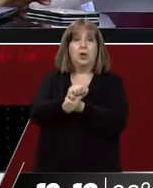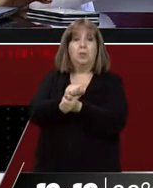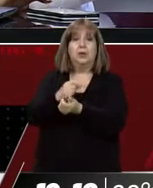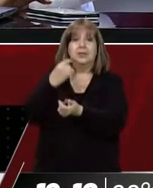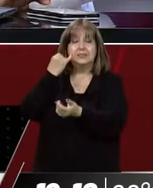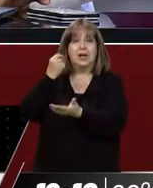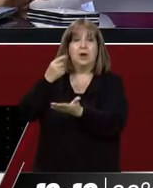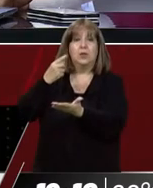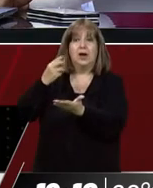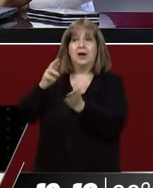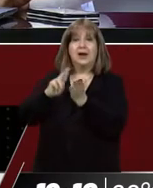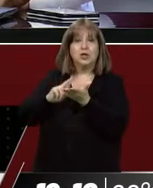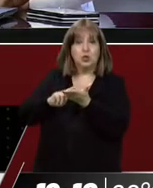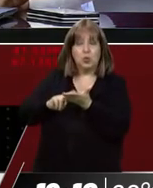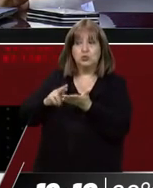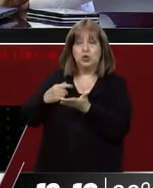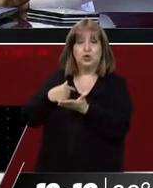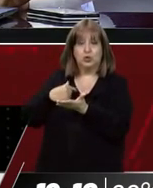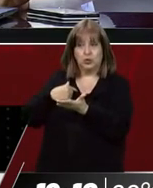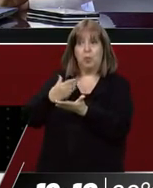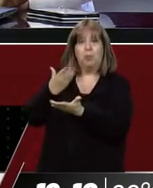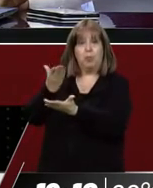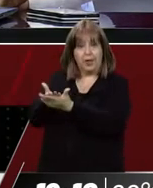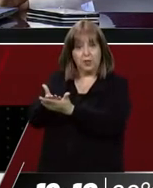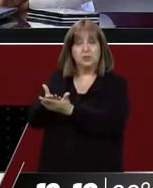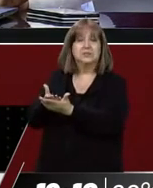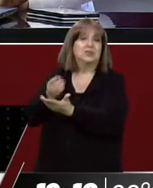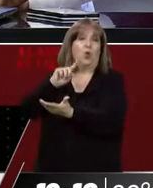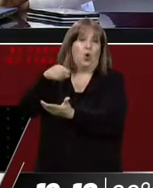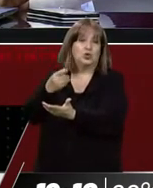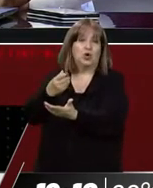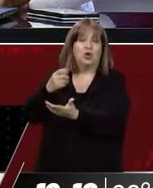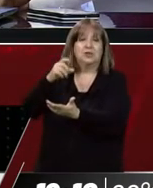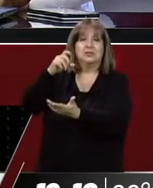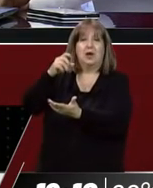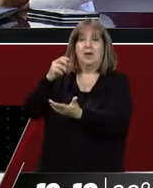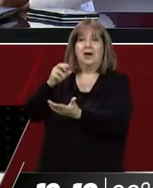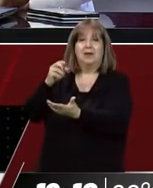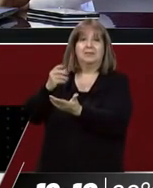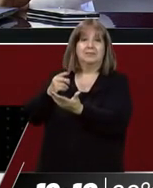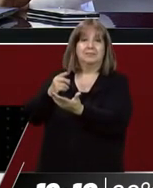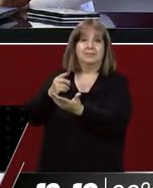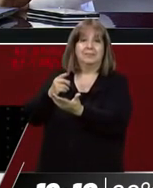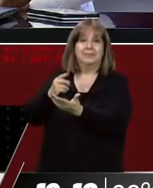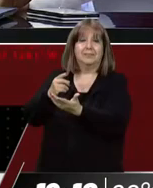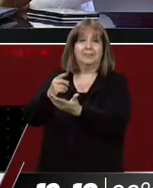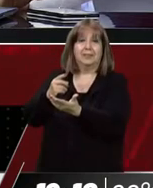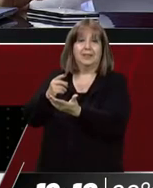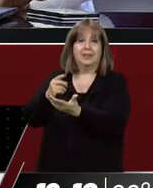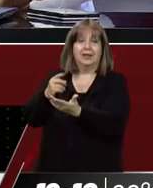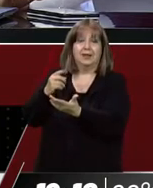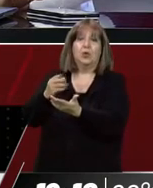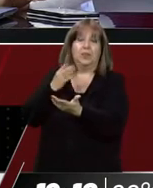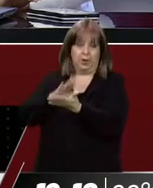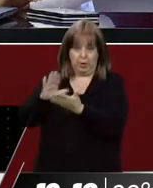resolución utilizaríamos las vías recursivas casatorias, recursos de casación ante la Suprema Corte de Justicia de la